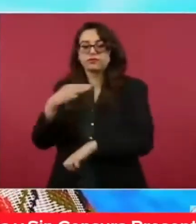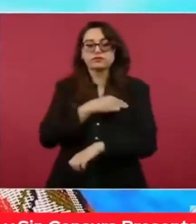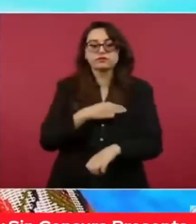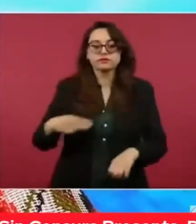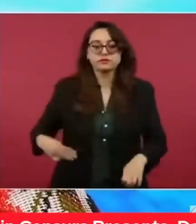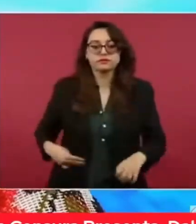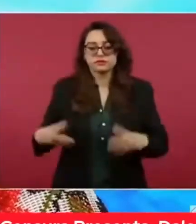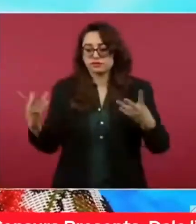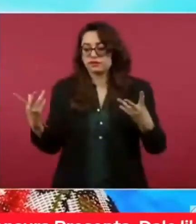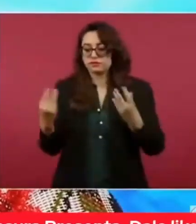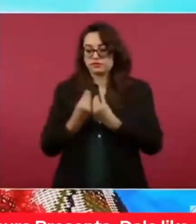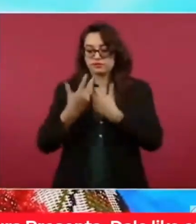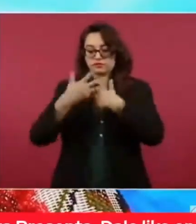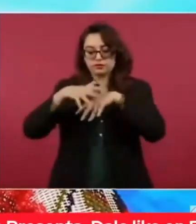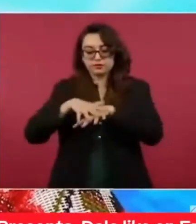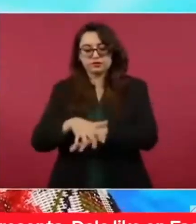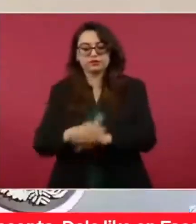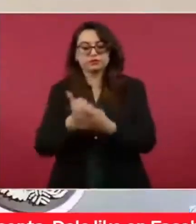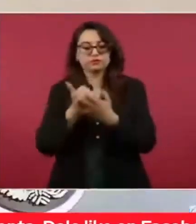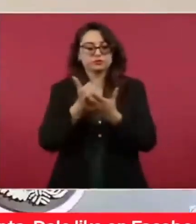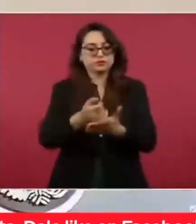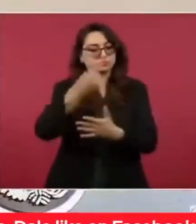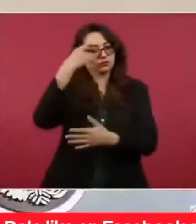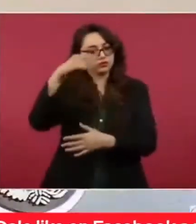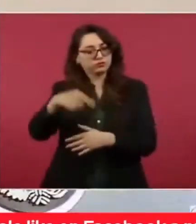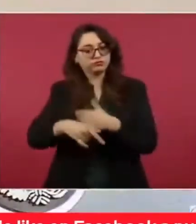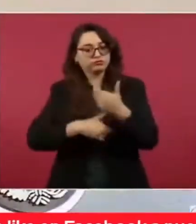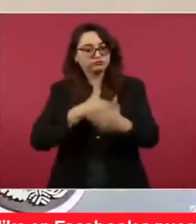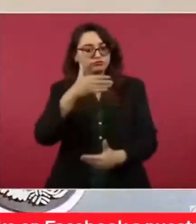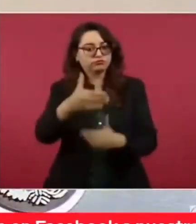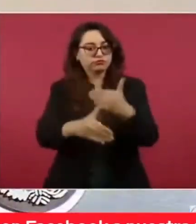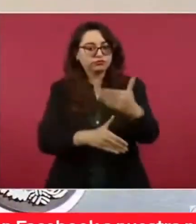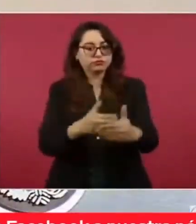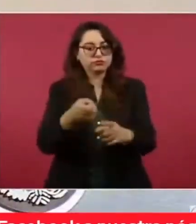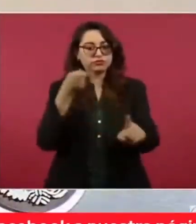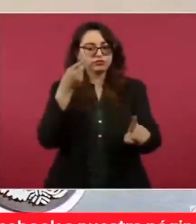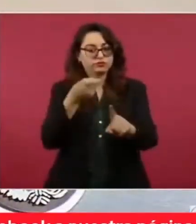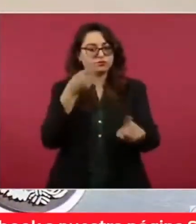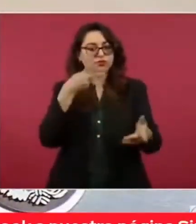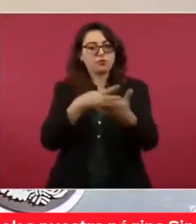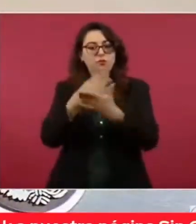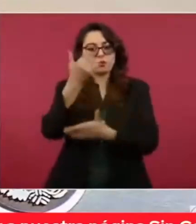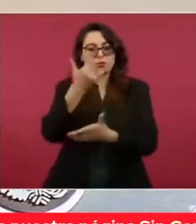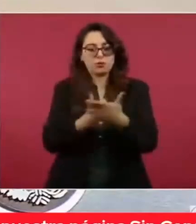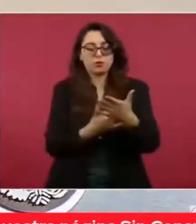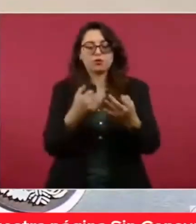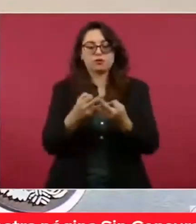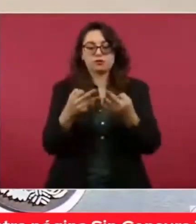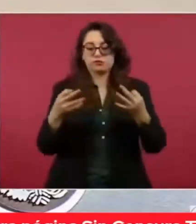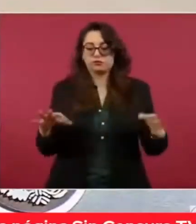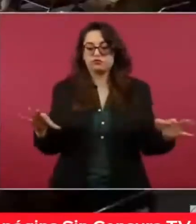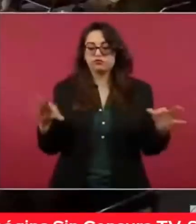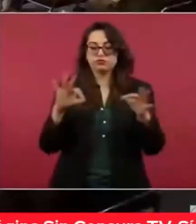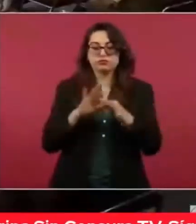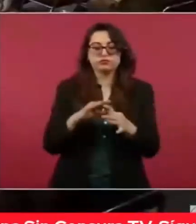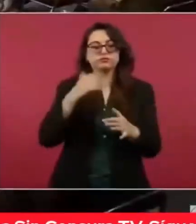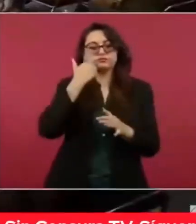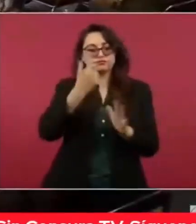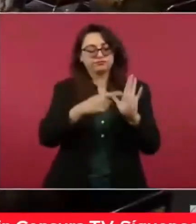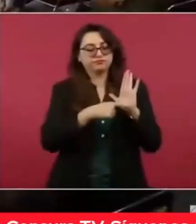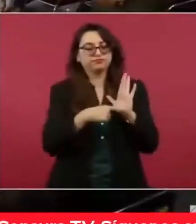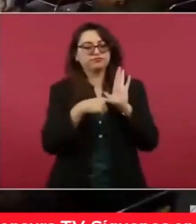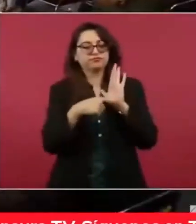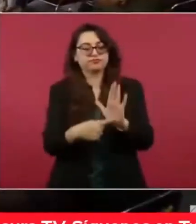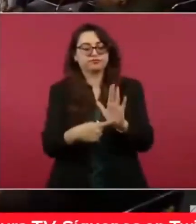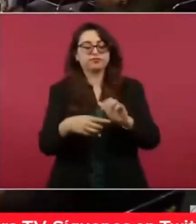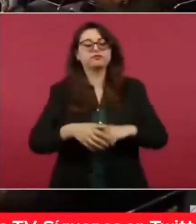articulación armónica con el desarrollo de las comunidades. Y sobre esa articulación de ese gran proyecto con el territorio, hoy les quiero compartir lo siguiente.